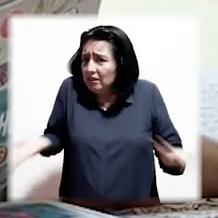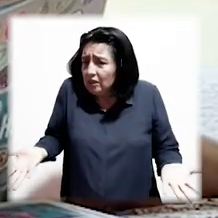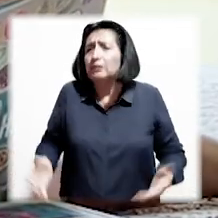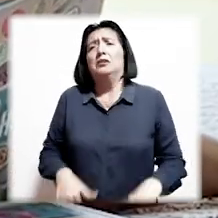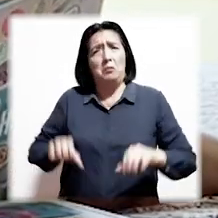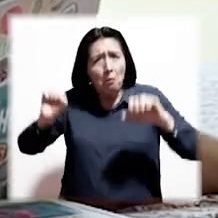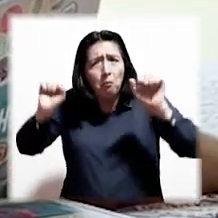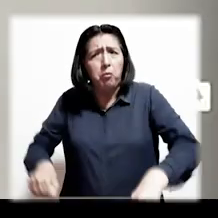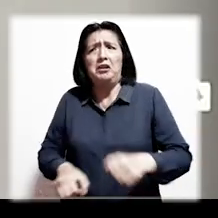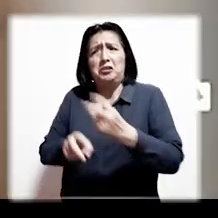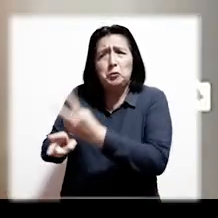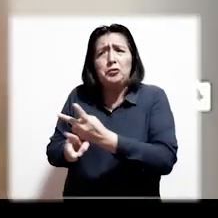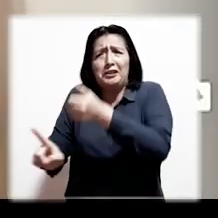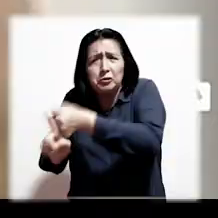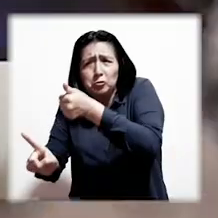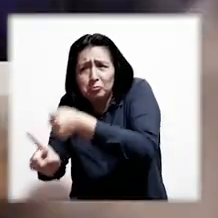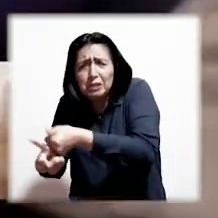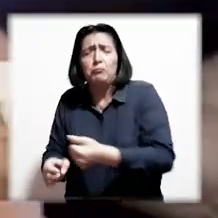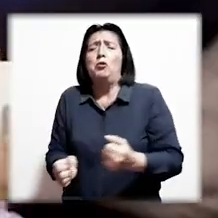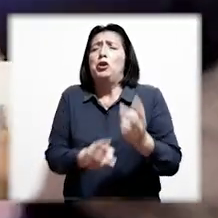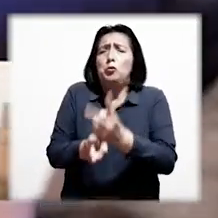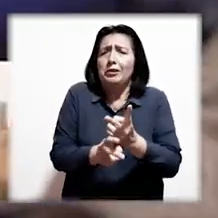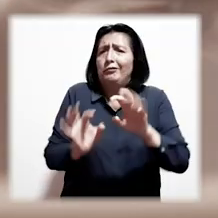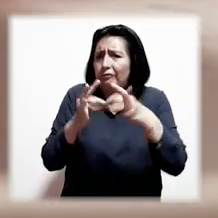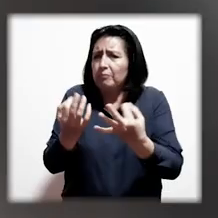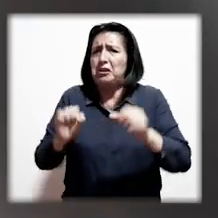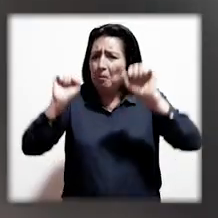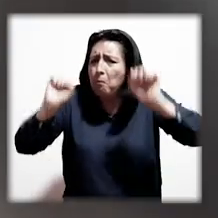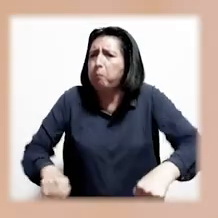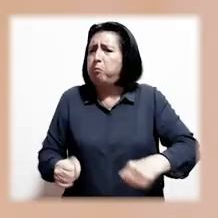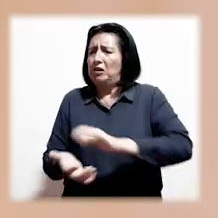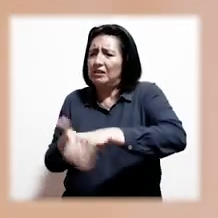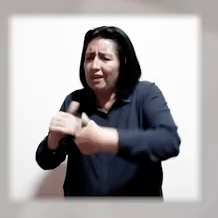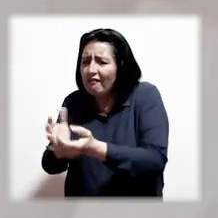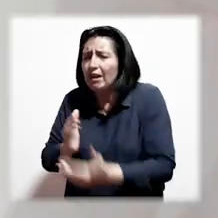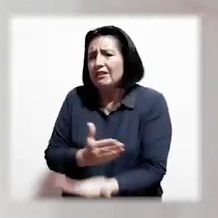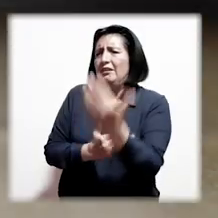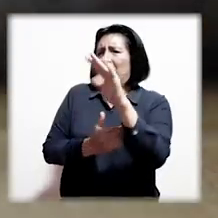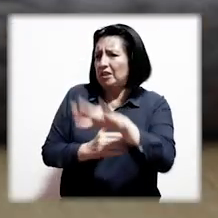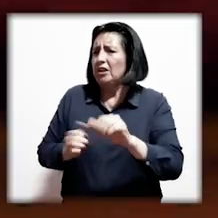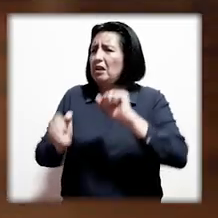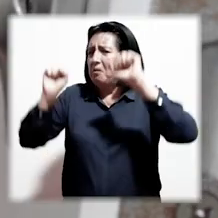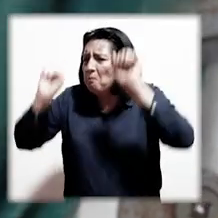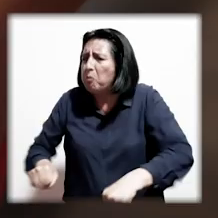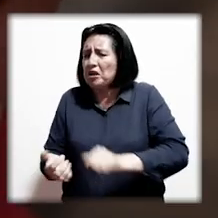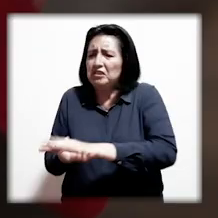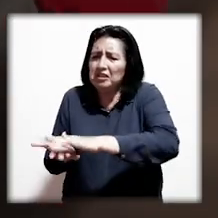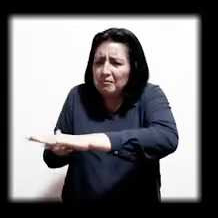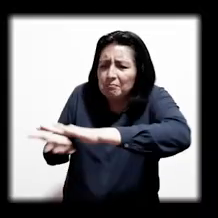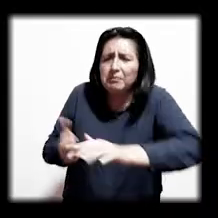cosas. Si puedes hacer cosas, puedes cuidarte y cuidar a los que quieres. Puedes lavarte las manos muchas veces al día. Puedes limpiar las